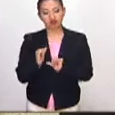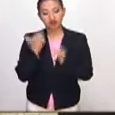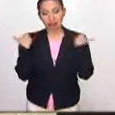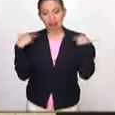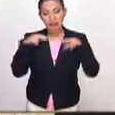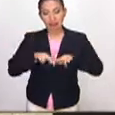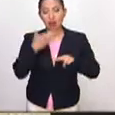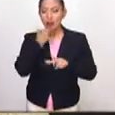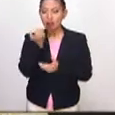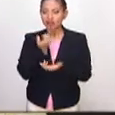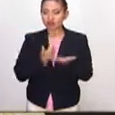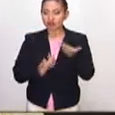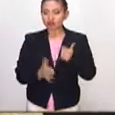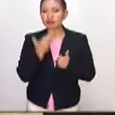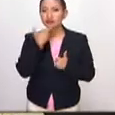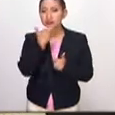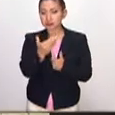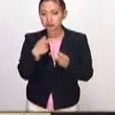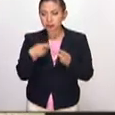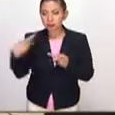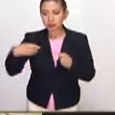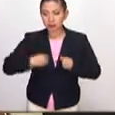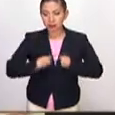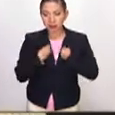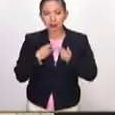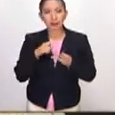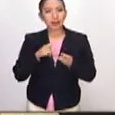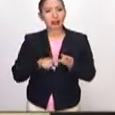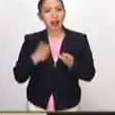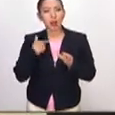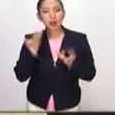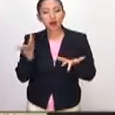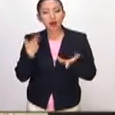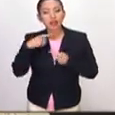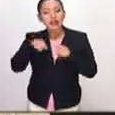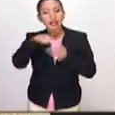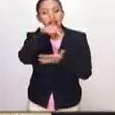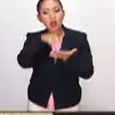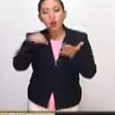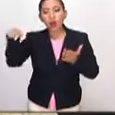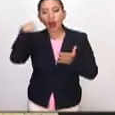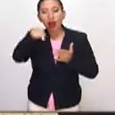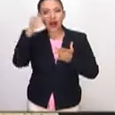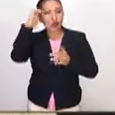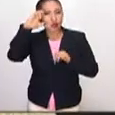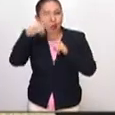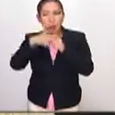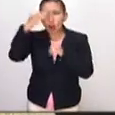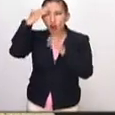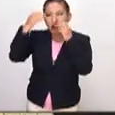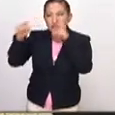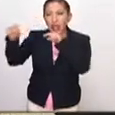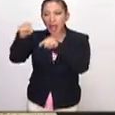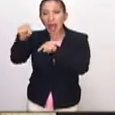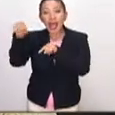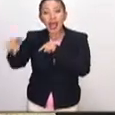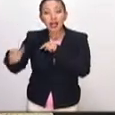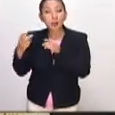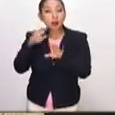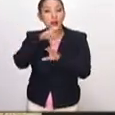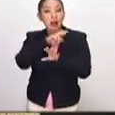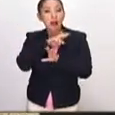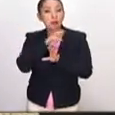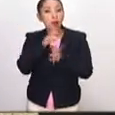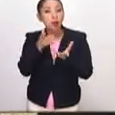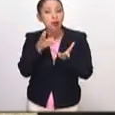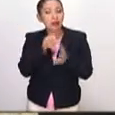que es un hombre exitoso, que es un hombre que transita por varios puntos de Europa, tiene una impronta muy